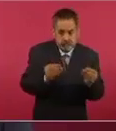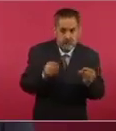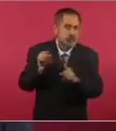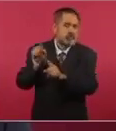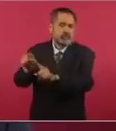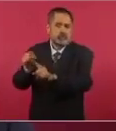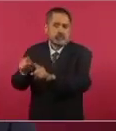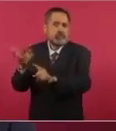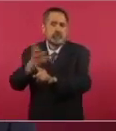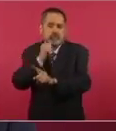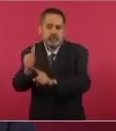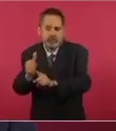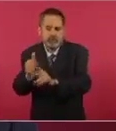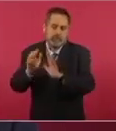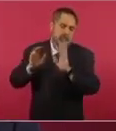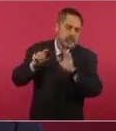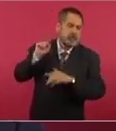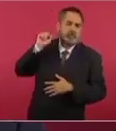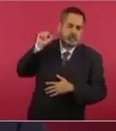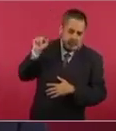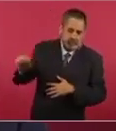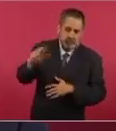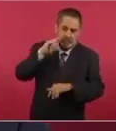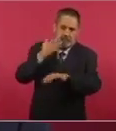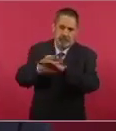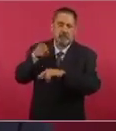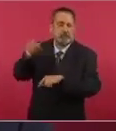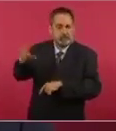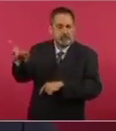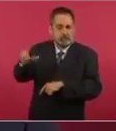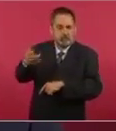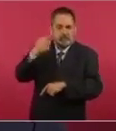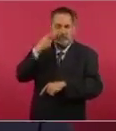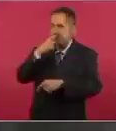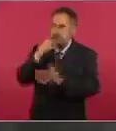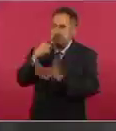también será la autoridad, en este caso militar, quien toma las decisiones.